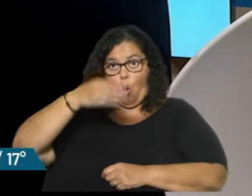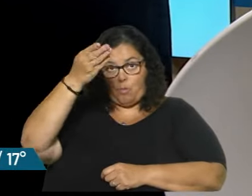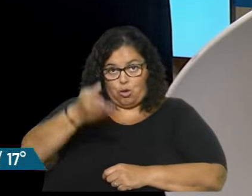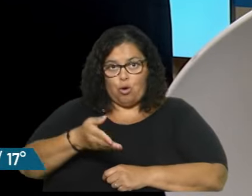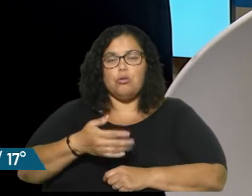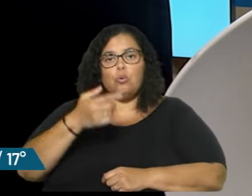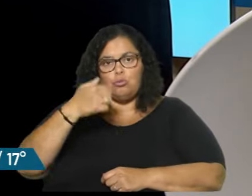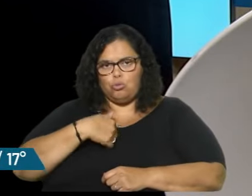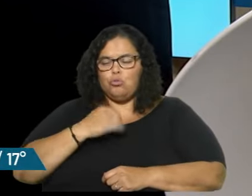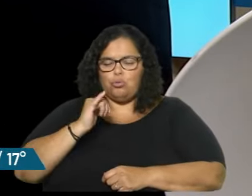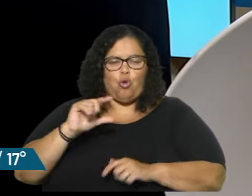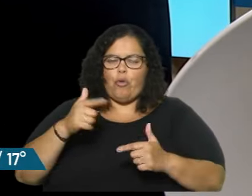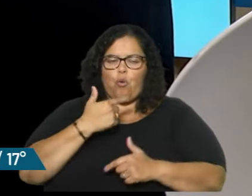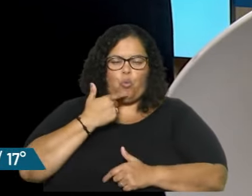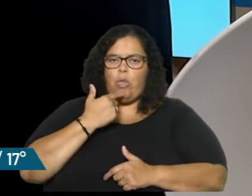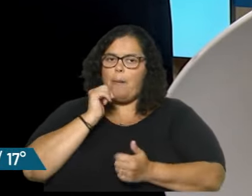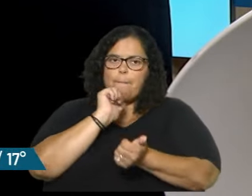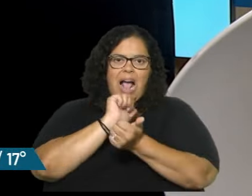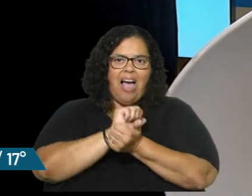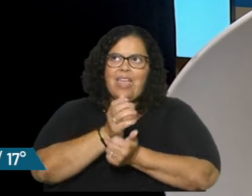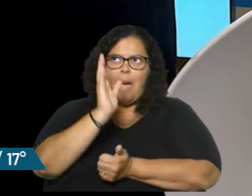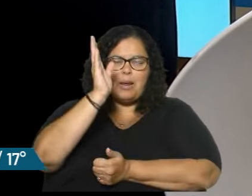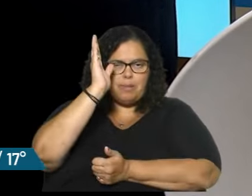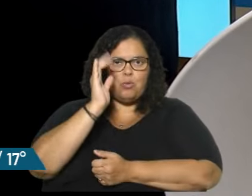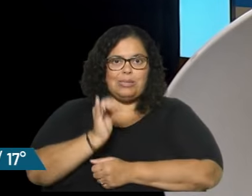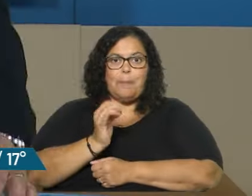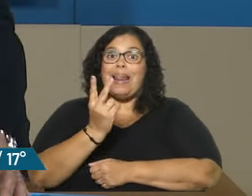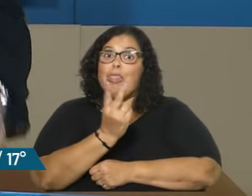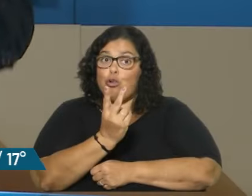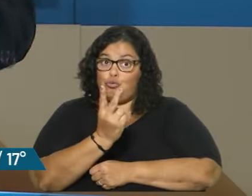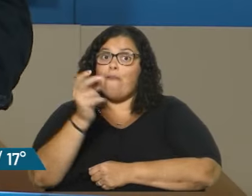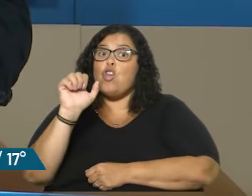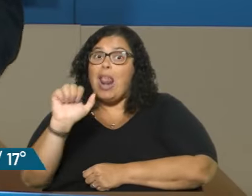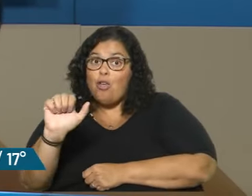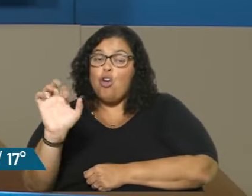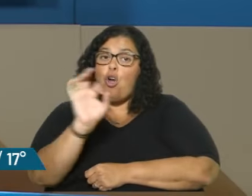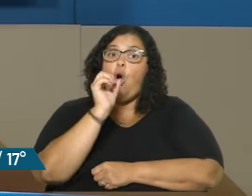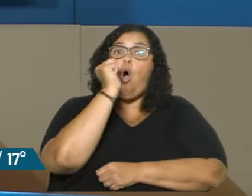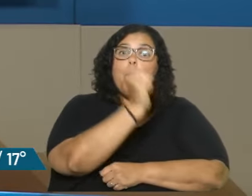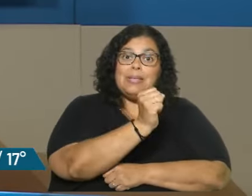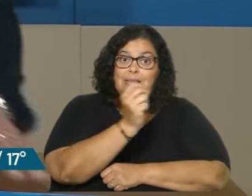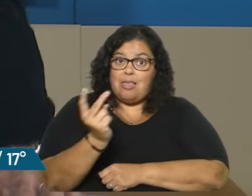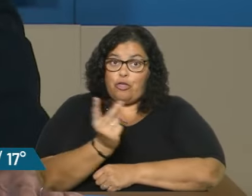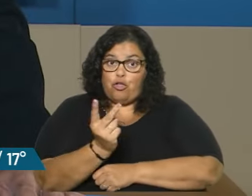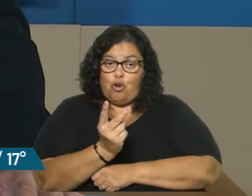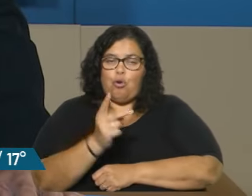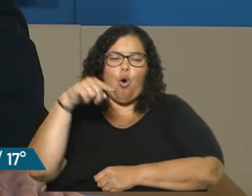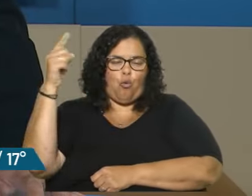Sí, sin duda. ¿Para esos casos que está mencionando? Sin duda, en esos casos. Sí, en esos casos. Homicidio y